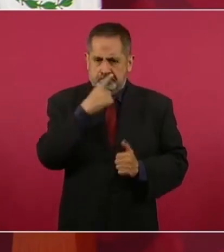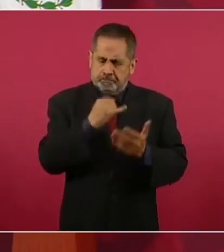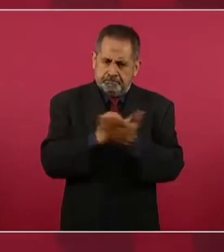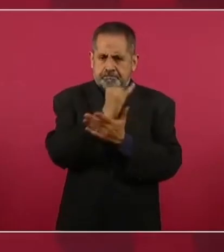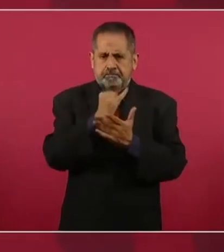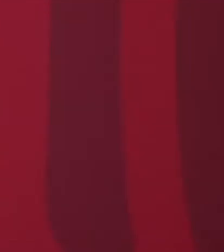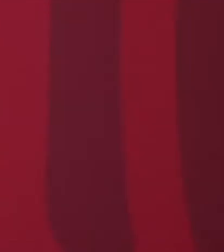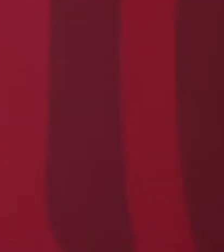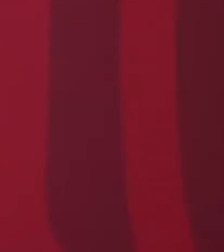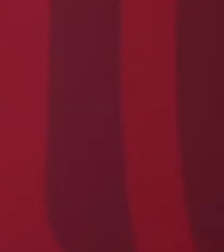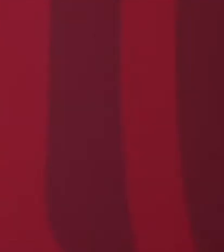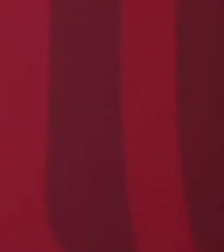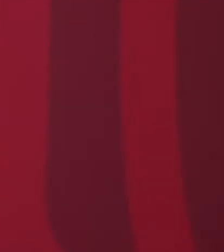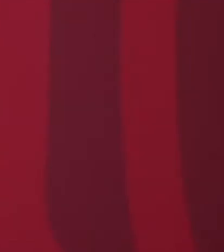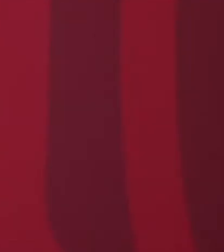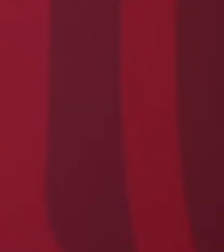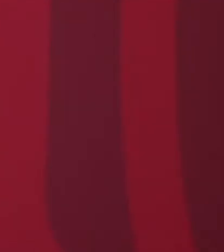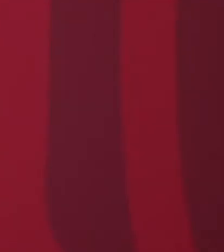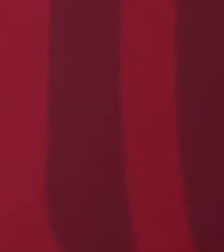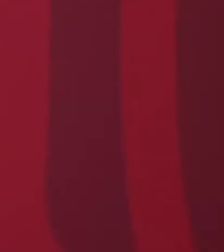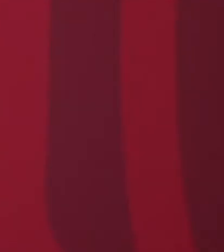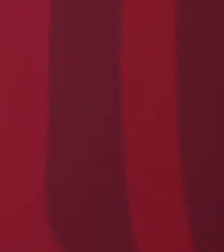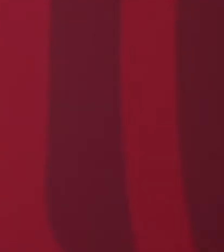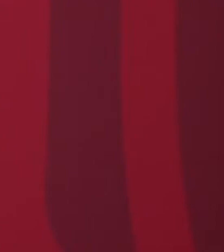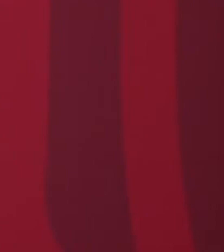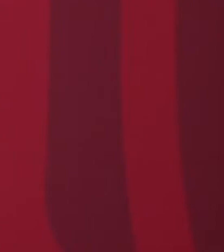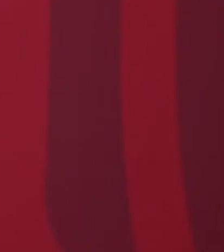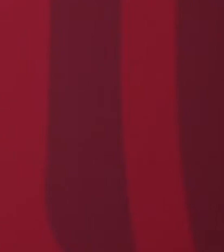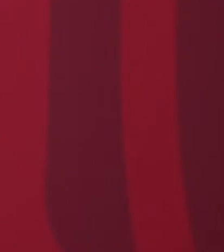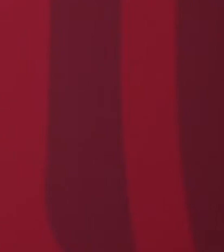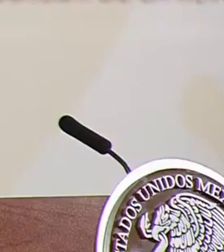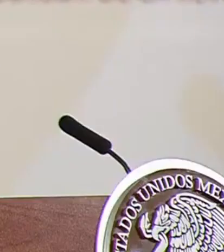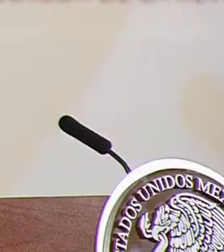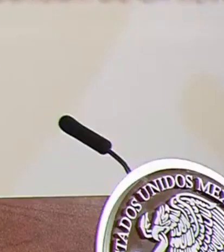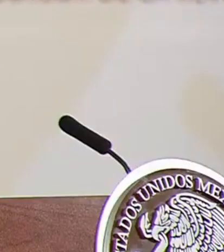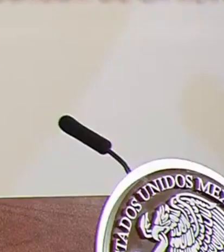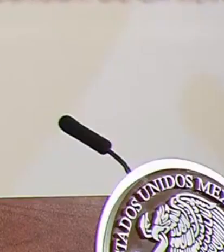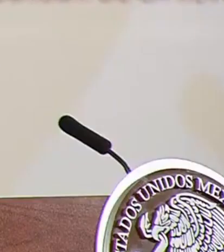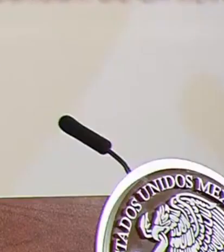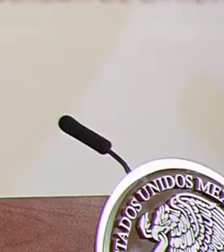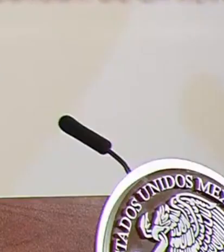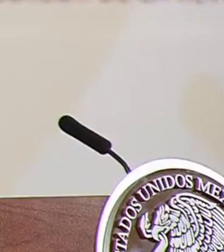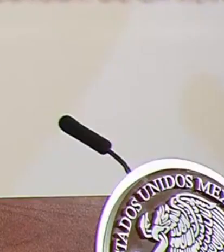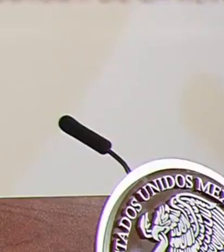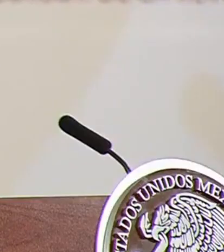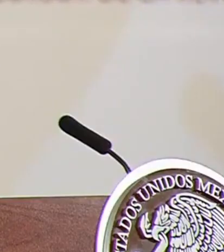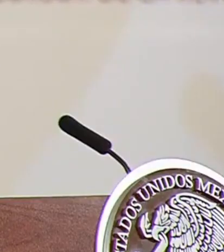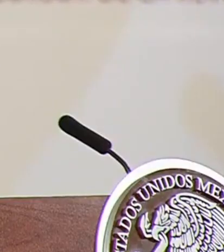van a ser apoyadas por nosotros.